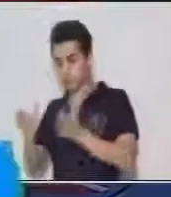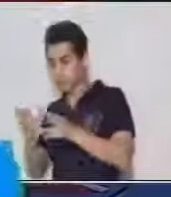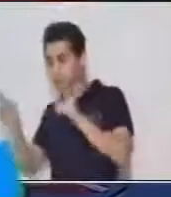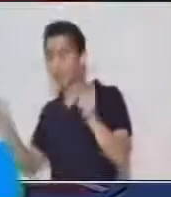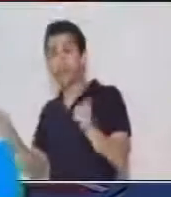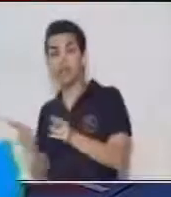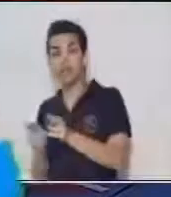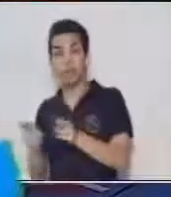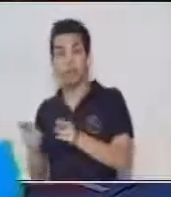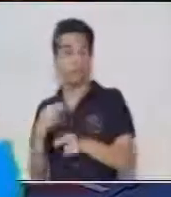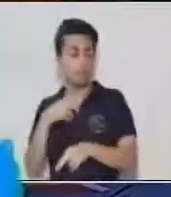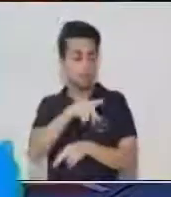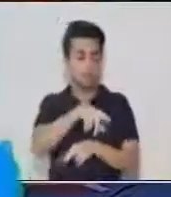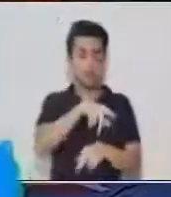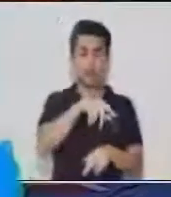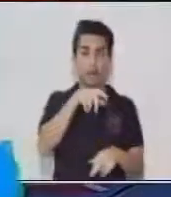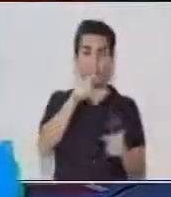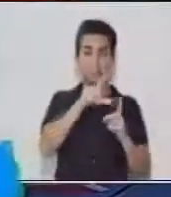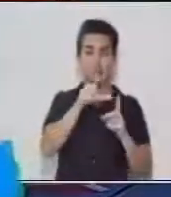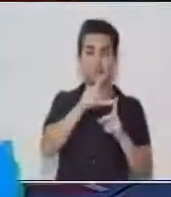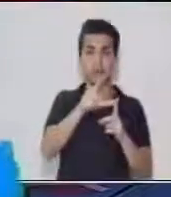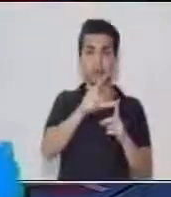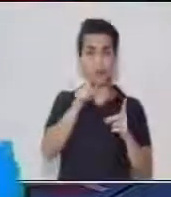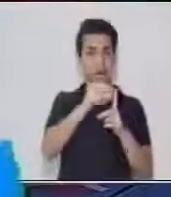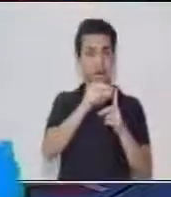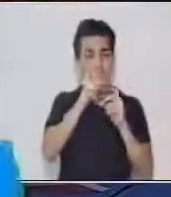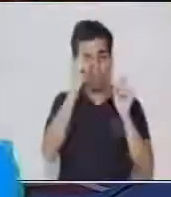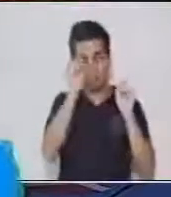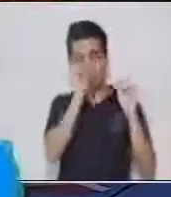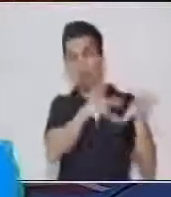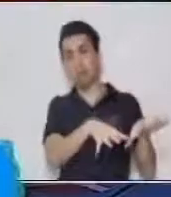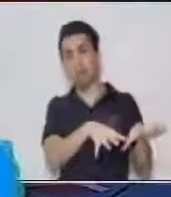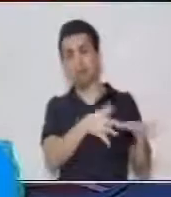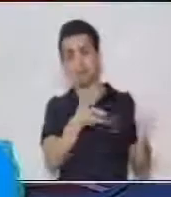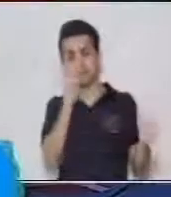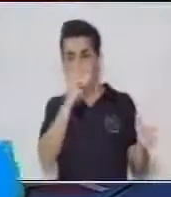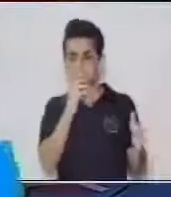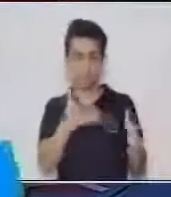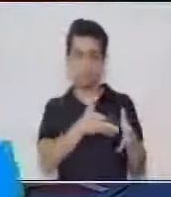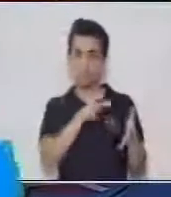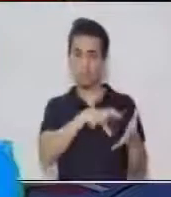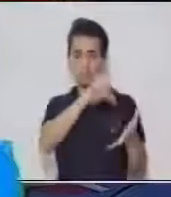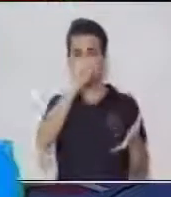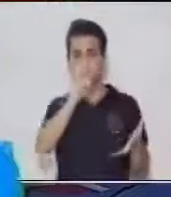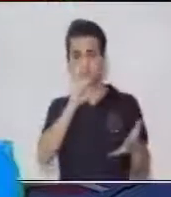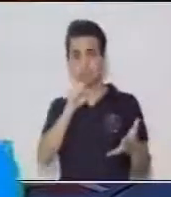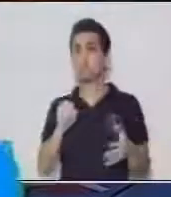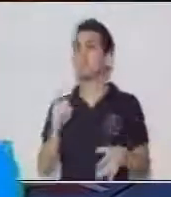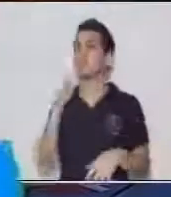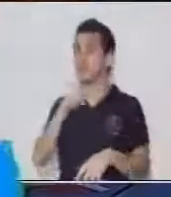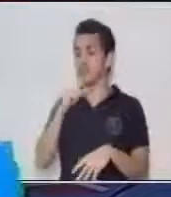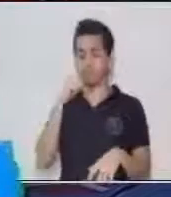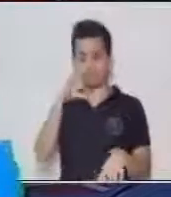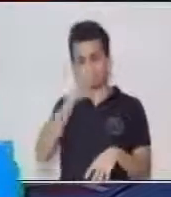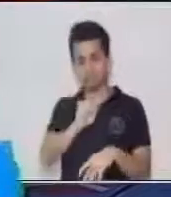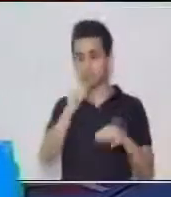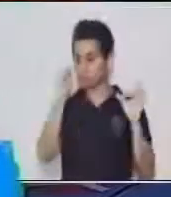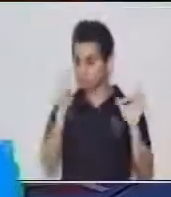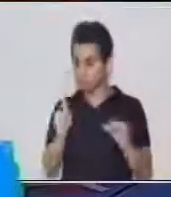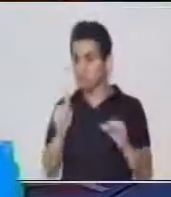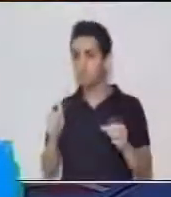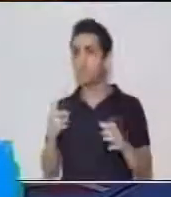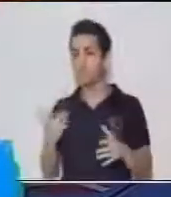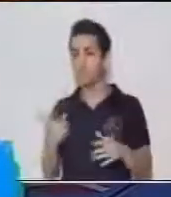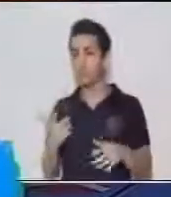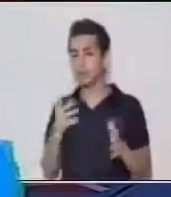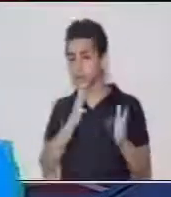su resumen, se le va a hacer muy difícil. Entonces, debe de tener en cuenta también que todo esto debe de